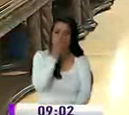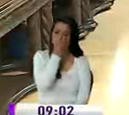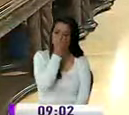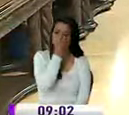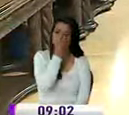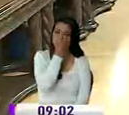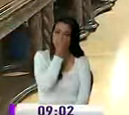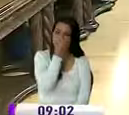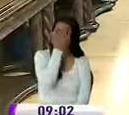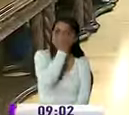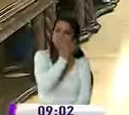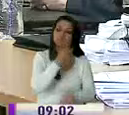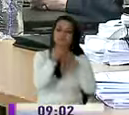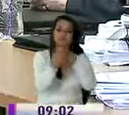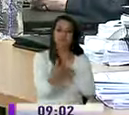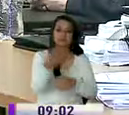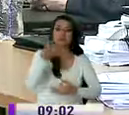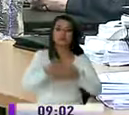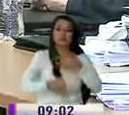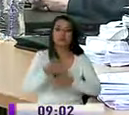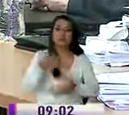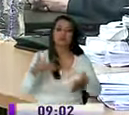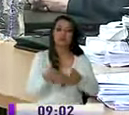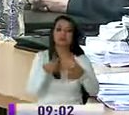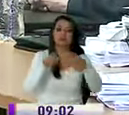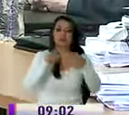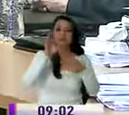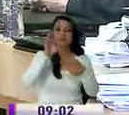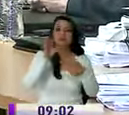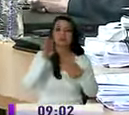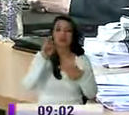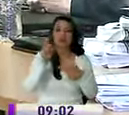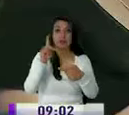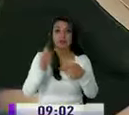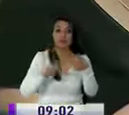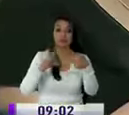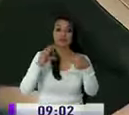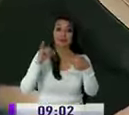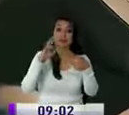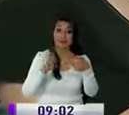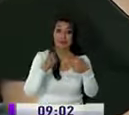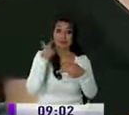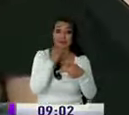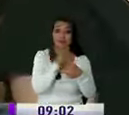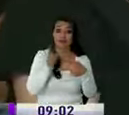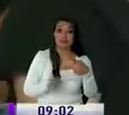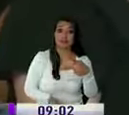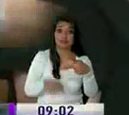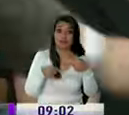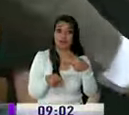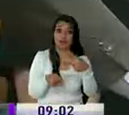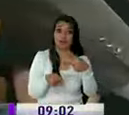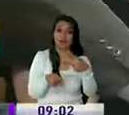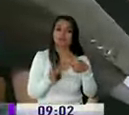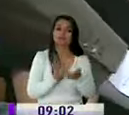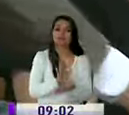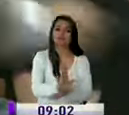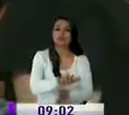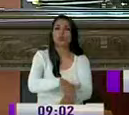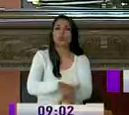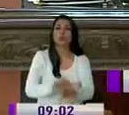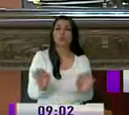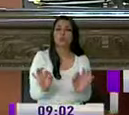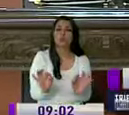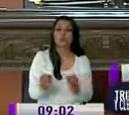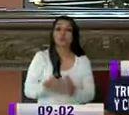en la audiencia de juzgamiento en contra de Fernando Villavicencio y Cleber Jiménez la fiscal general subrogante Tania Moreno se abstuvo de acusarlos